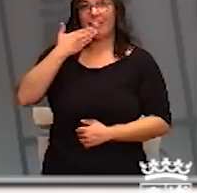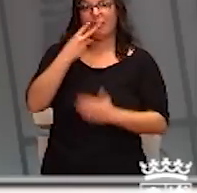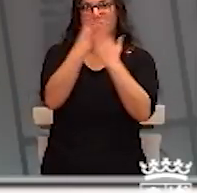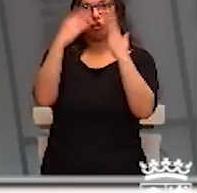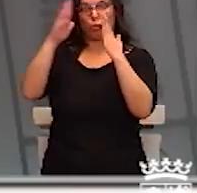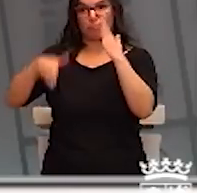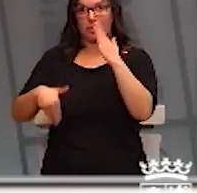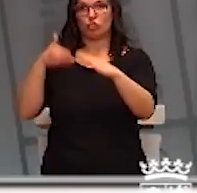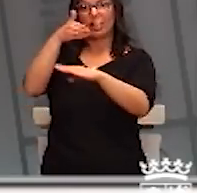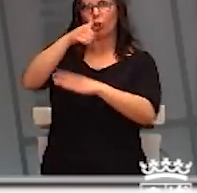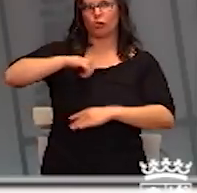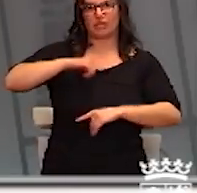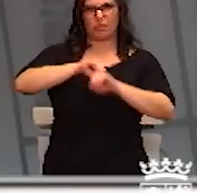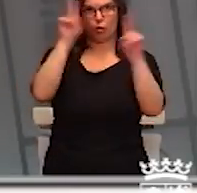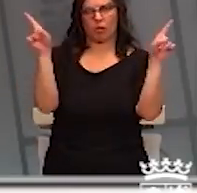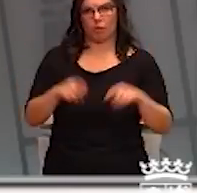centros sanitarios.